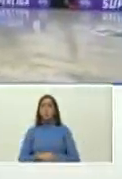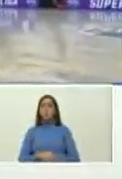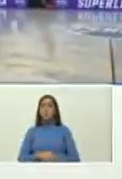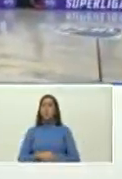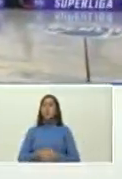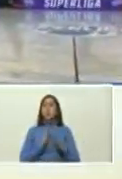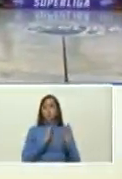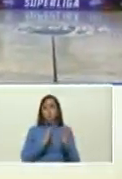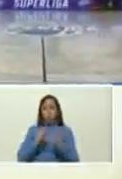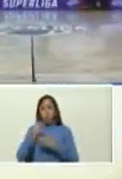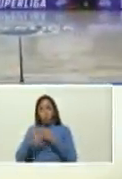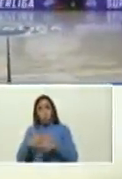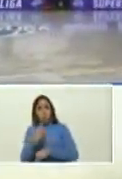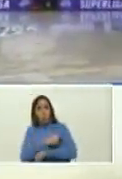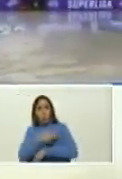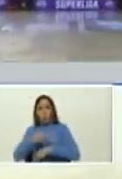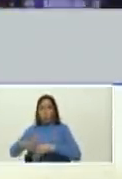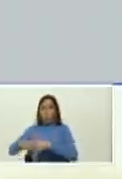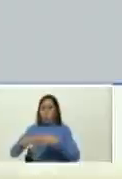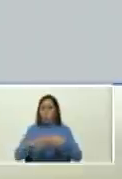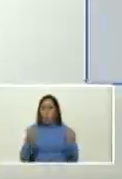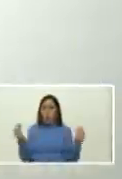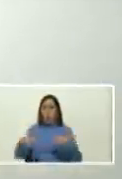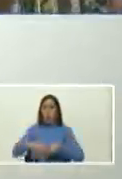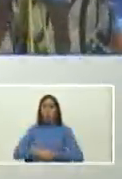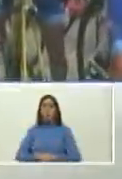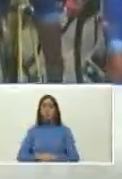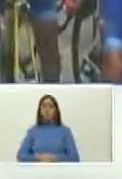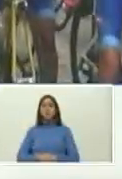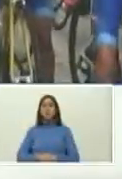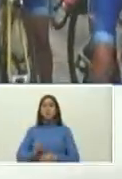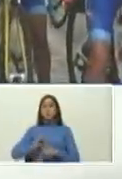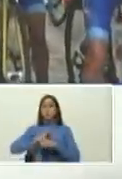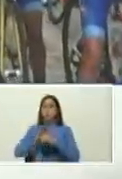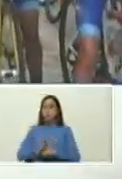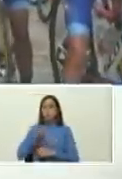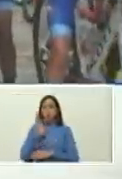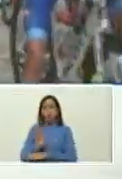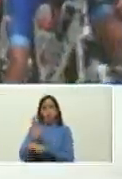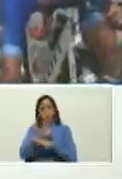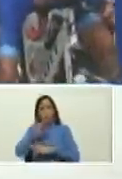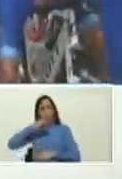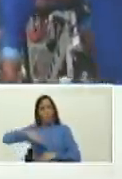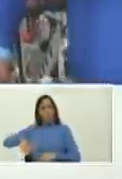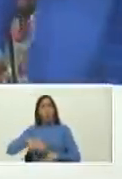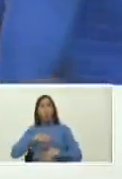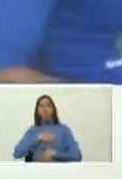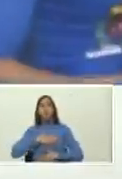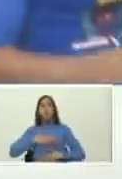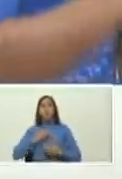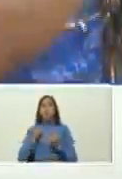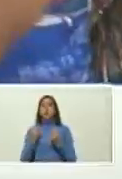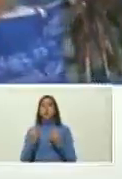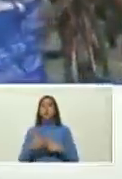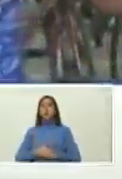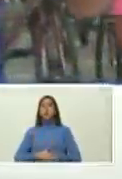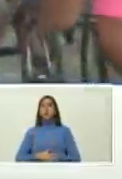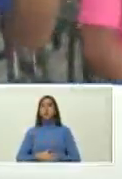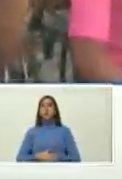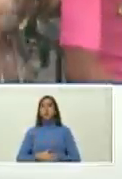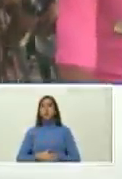organizativa vacunada pero además de eso con todas las medidas de bioseguridad el pueblo venezolano pudo disfrutarla allí